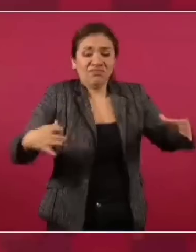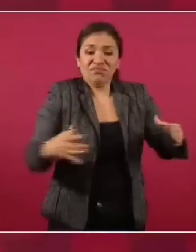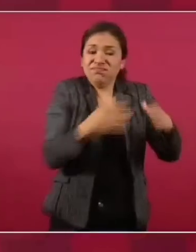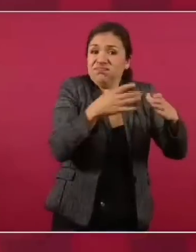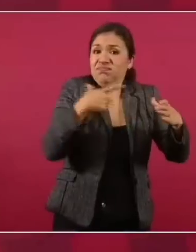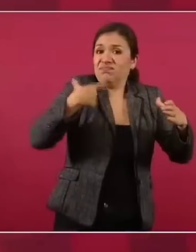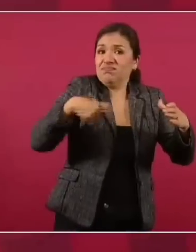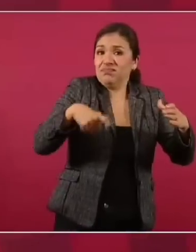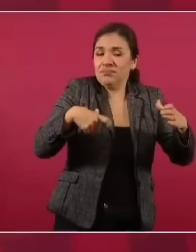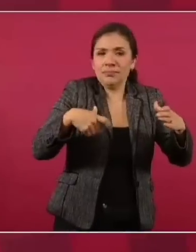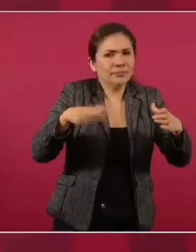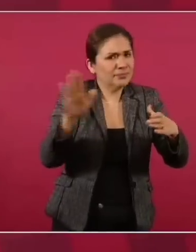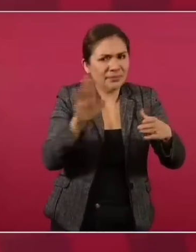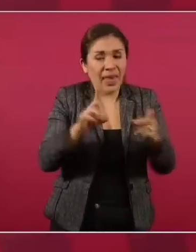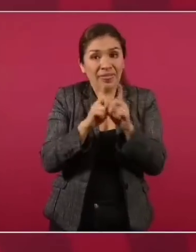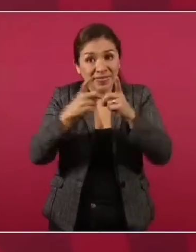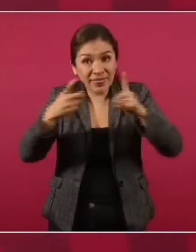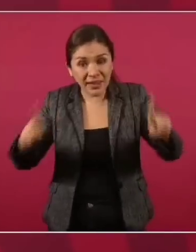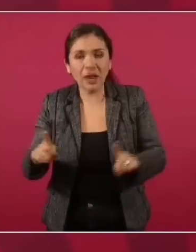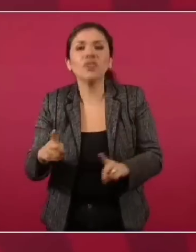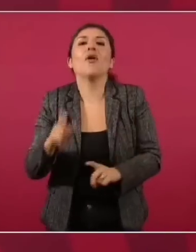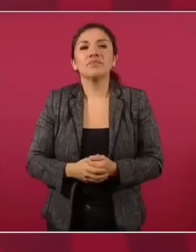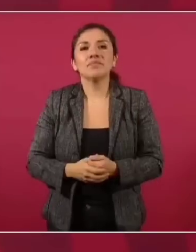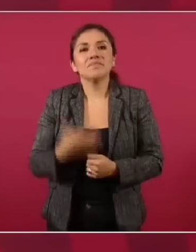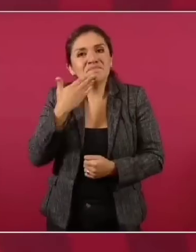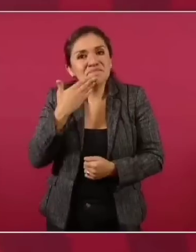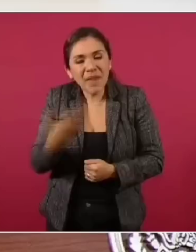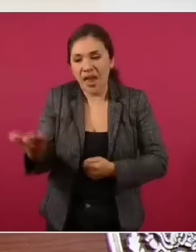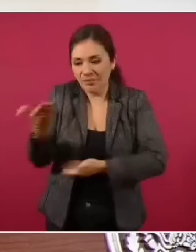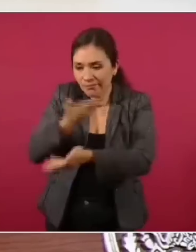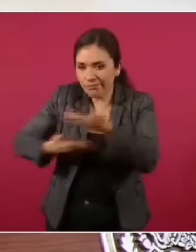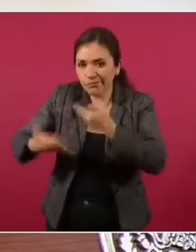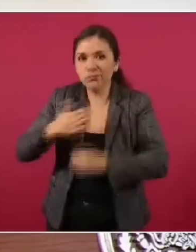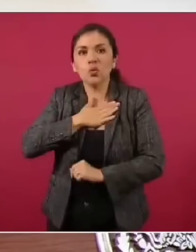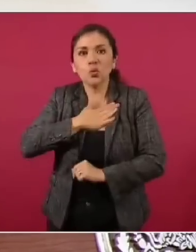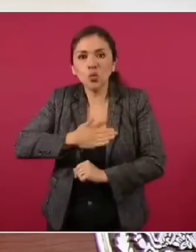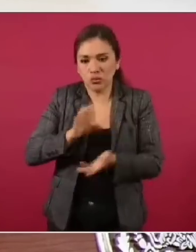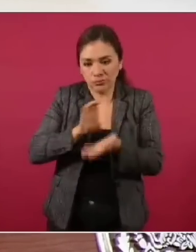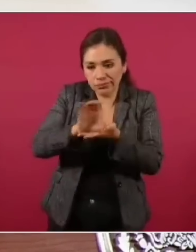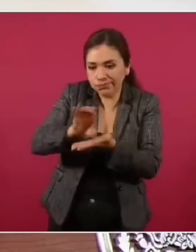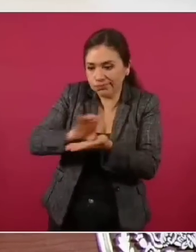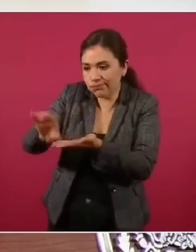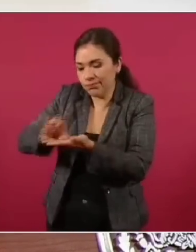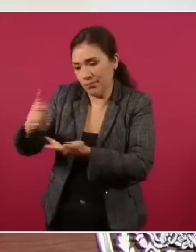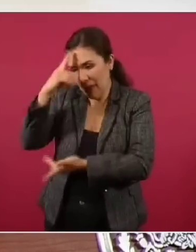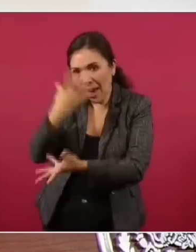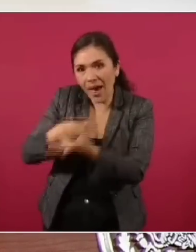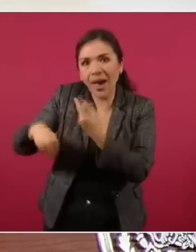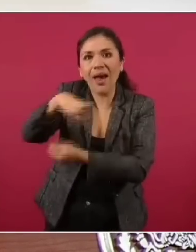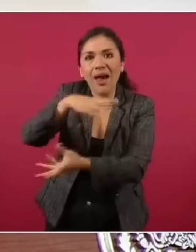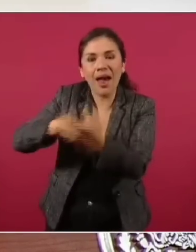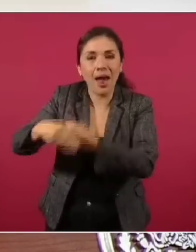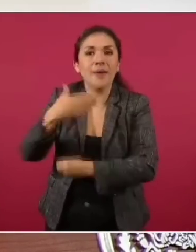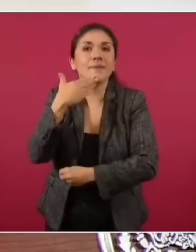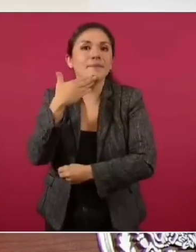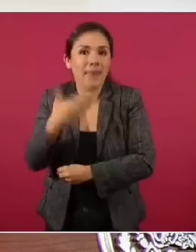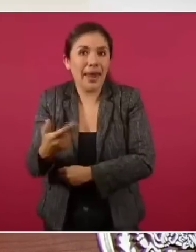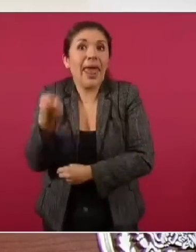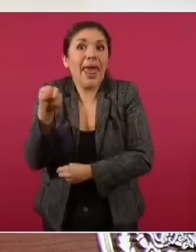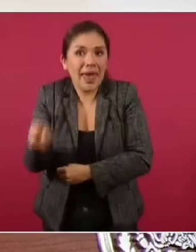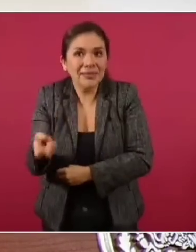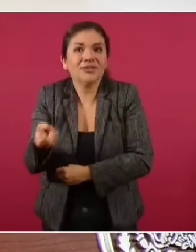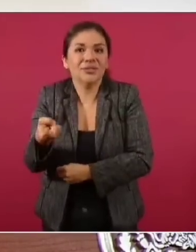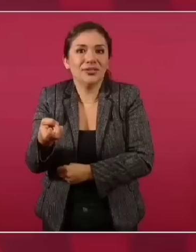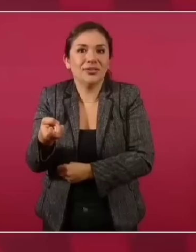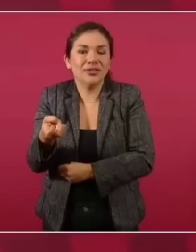desarrollo es crecer una mejor distribución del ingreso. Es